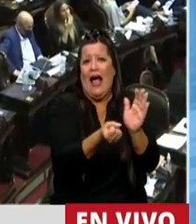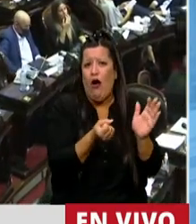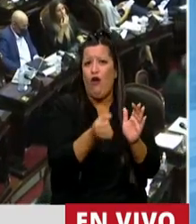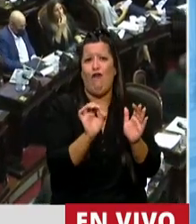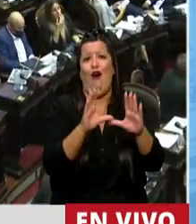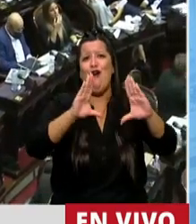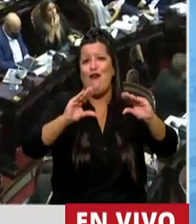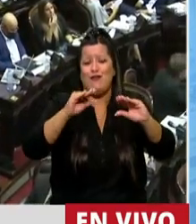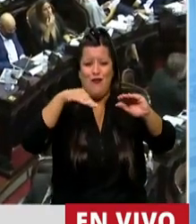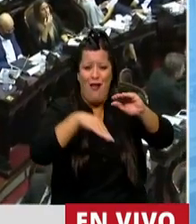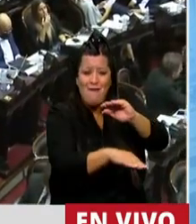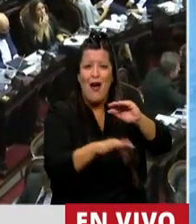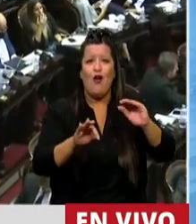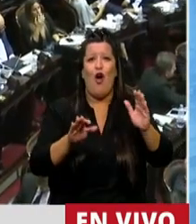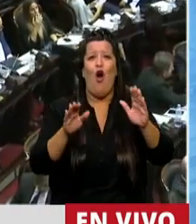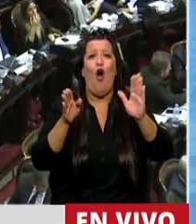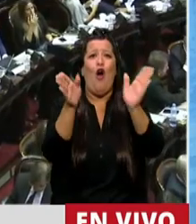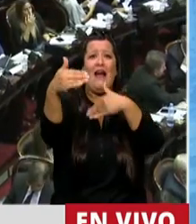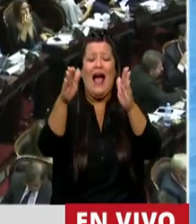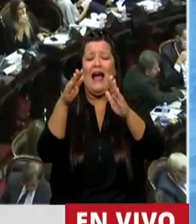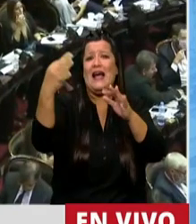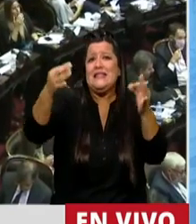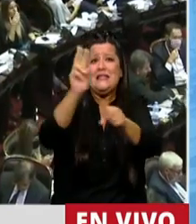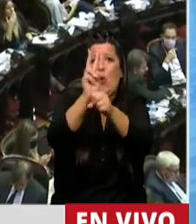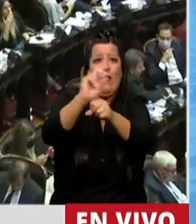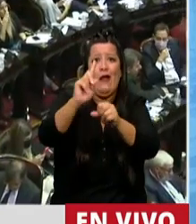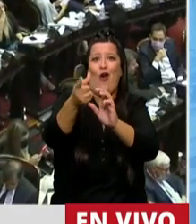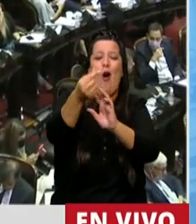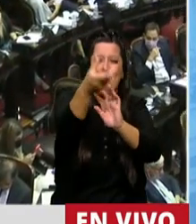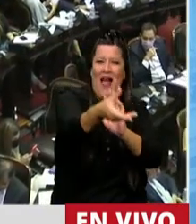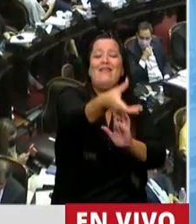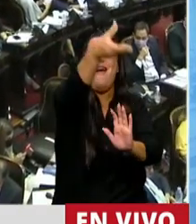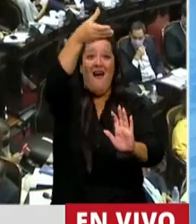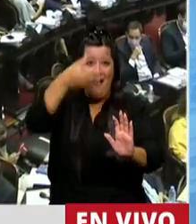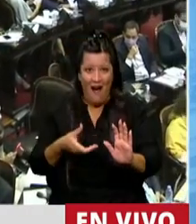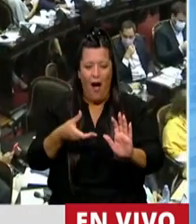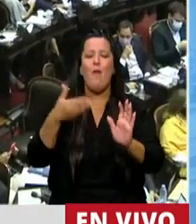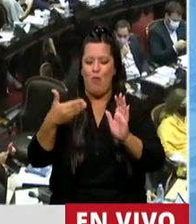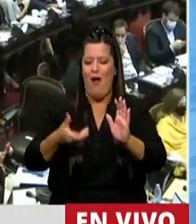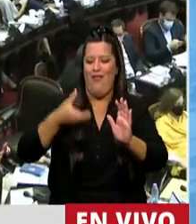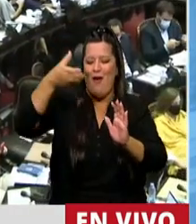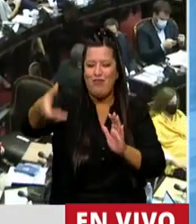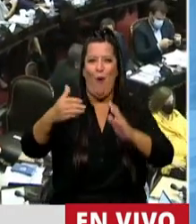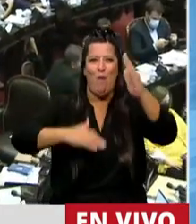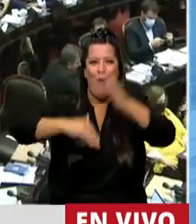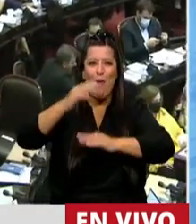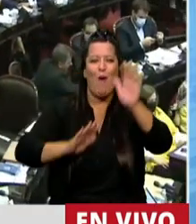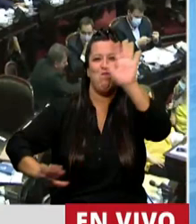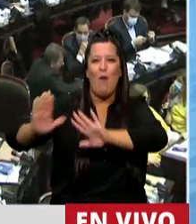colchón o adentro de una caja de seguridad, que salga y se ponga dentro de la economía formal